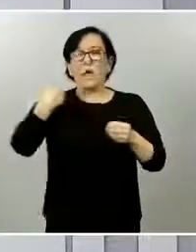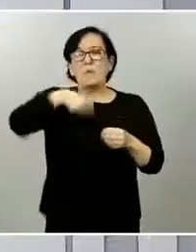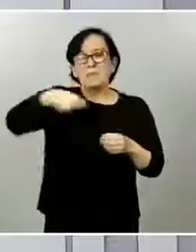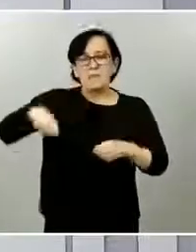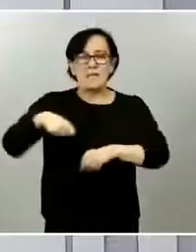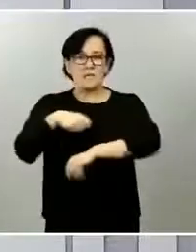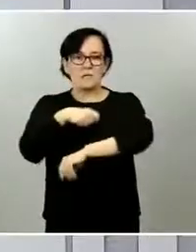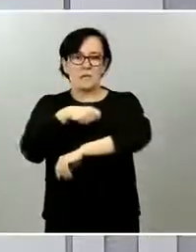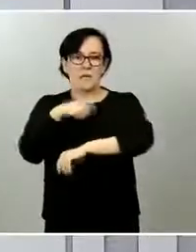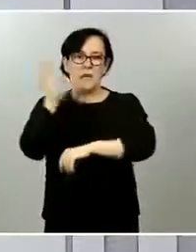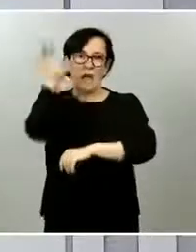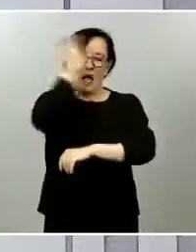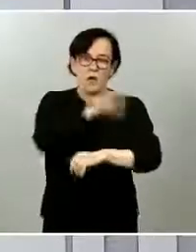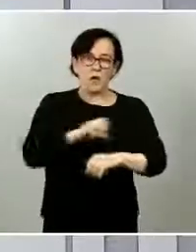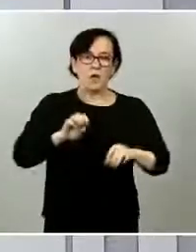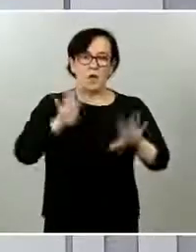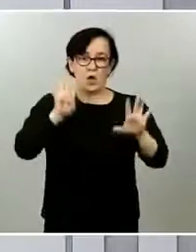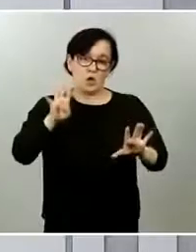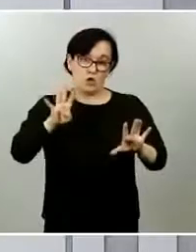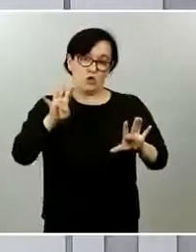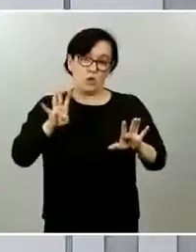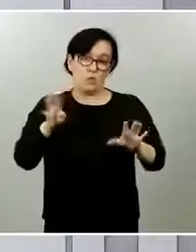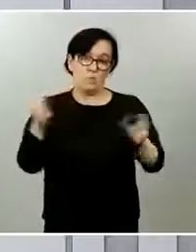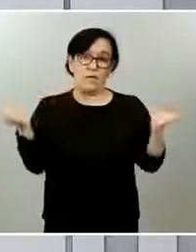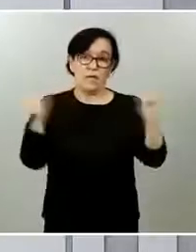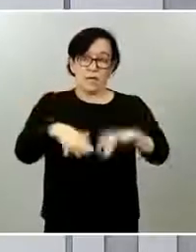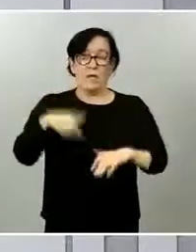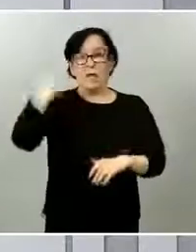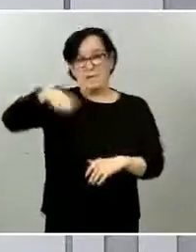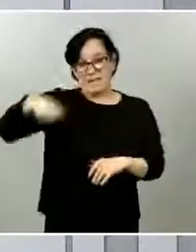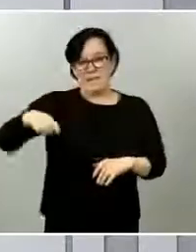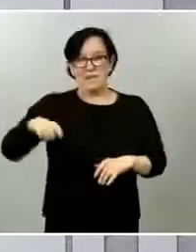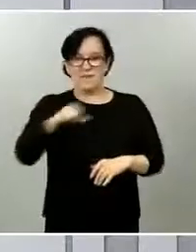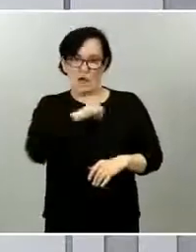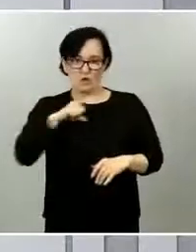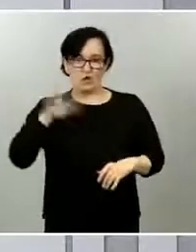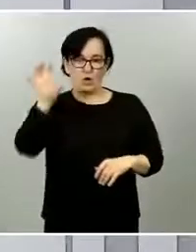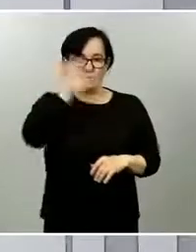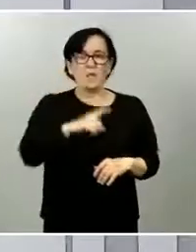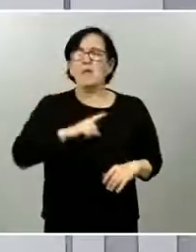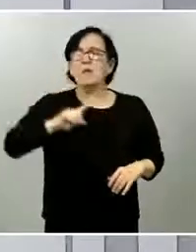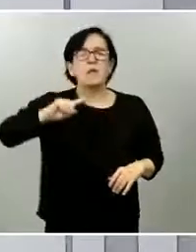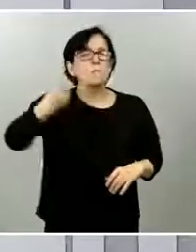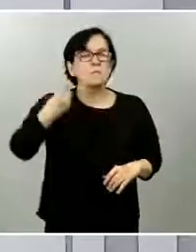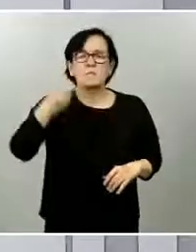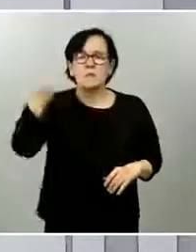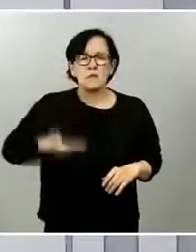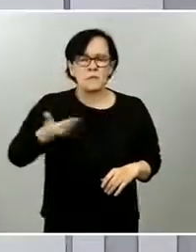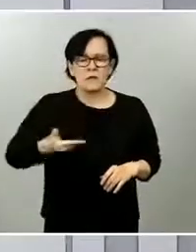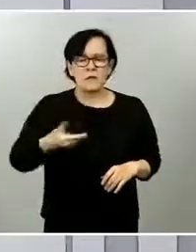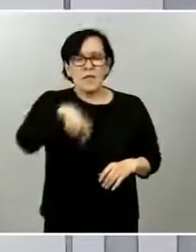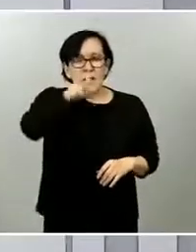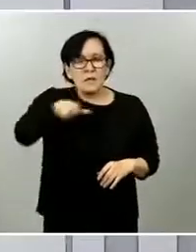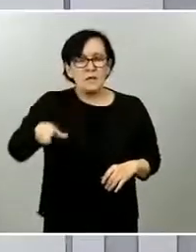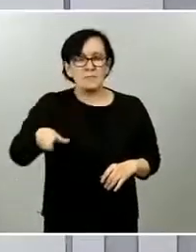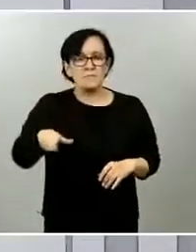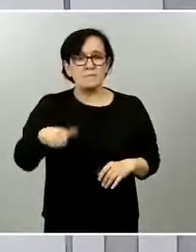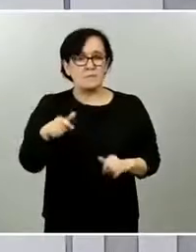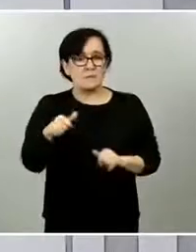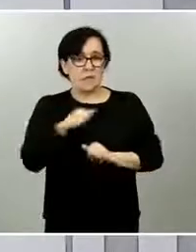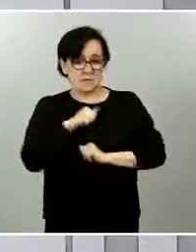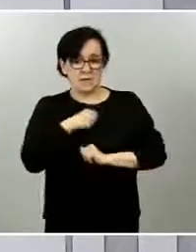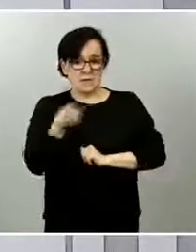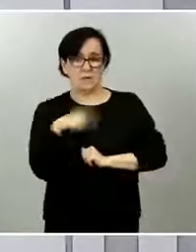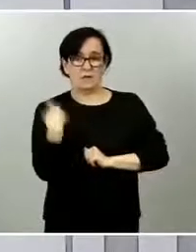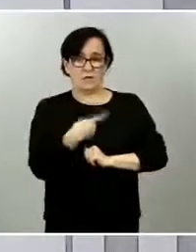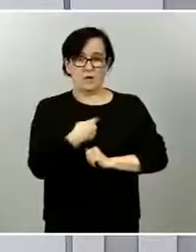lo ha expresado en la reunión que hemos tenido el conjunto de las personas que hemos conformado esta cita de presidentes autonómicos en esta